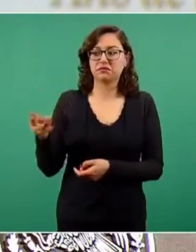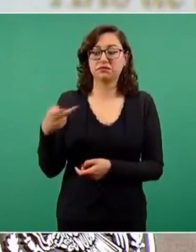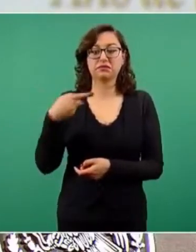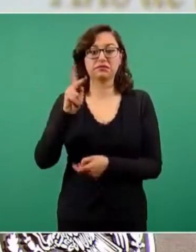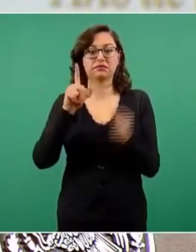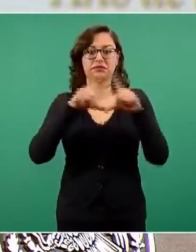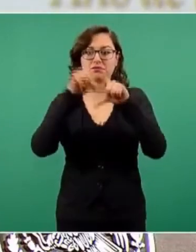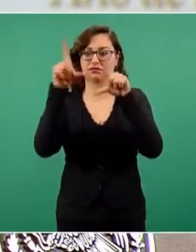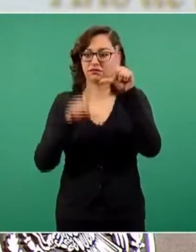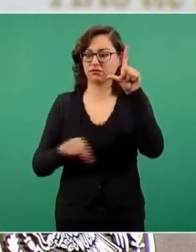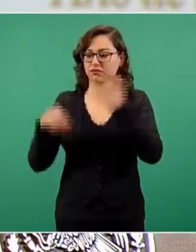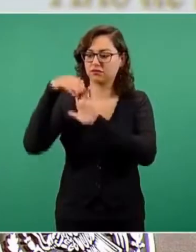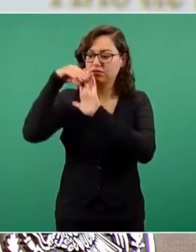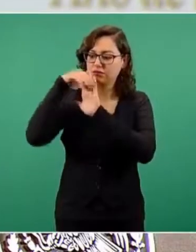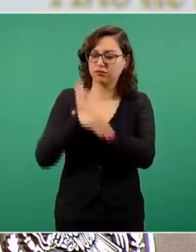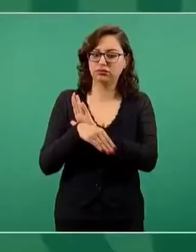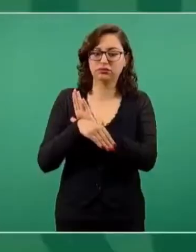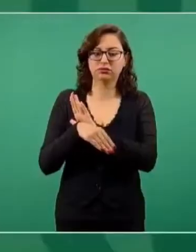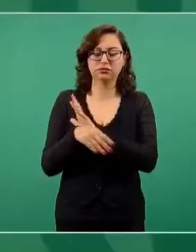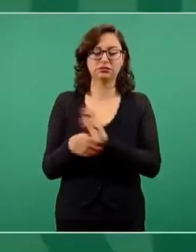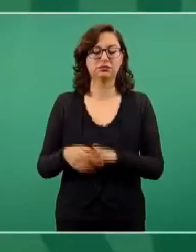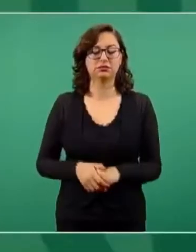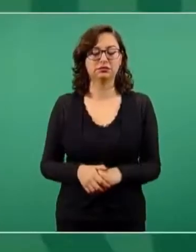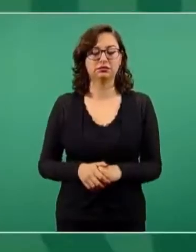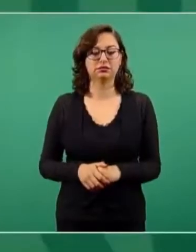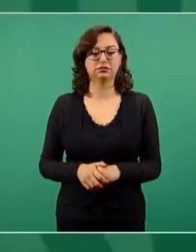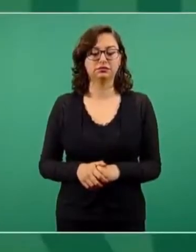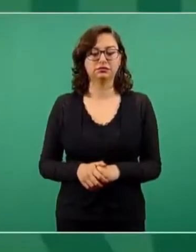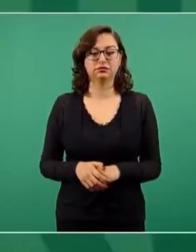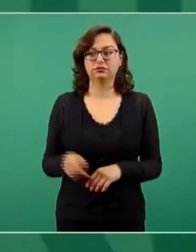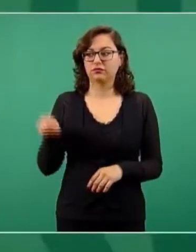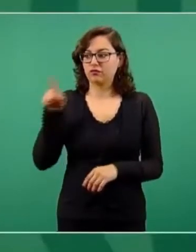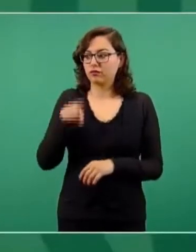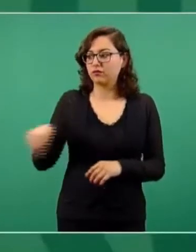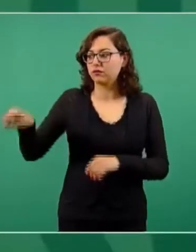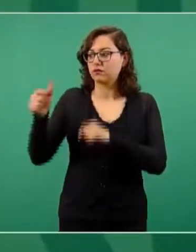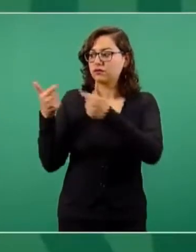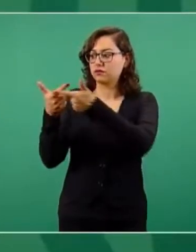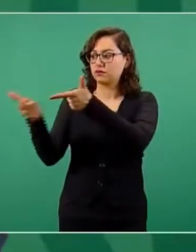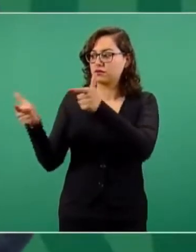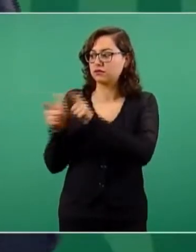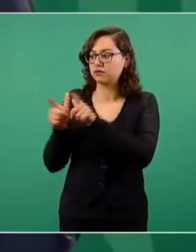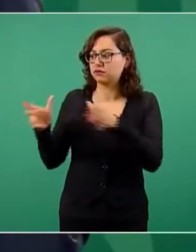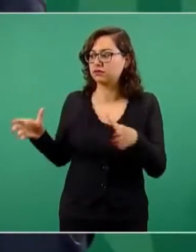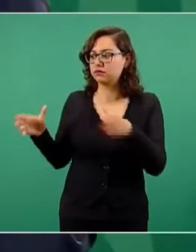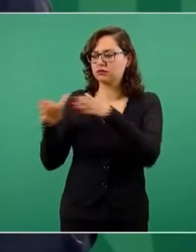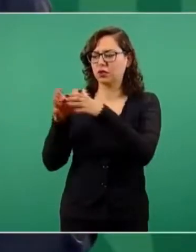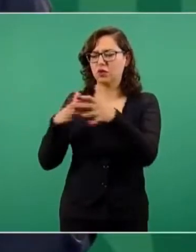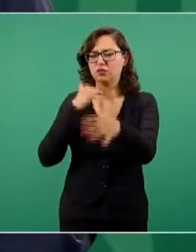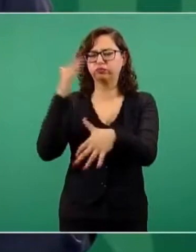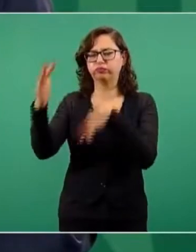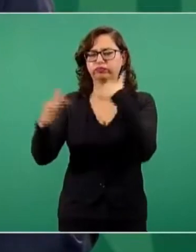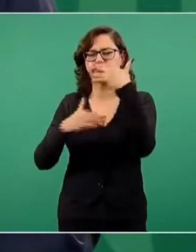Por ese grupo es que se desató la violencia en México,